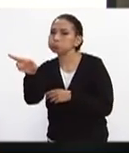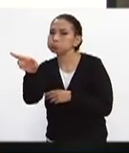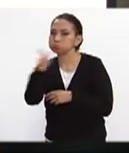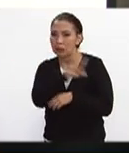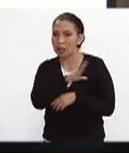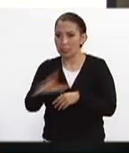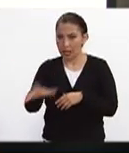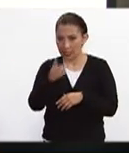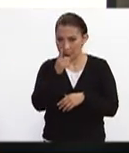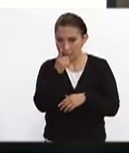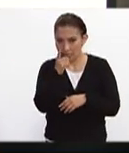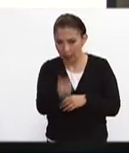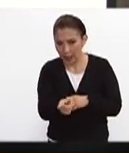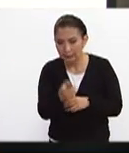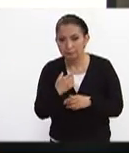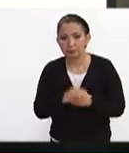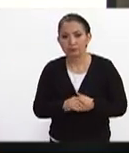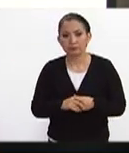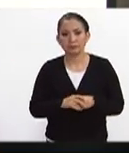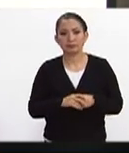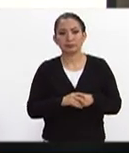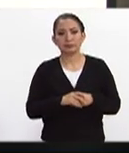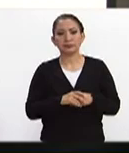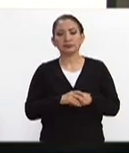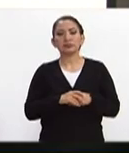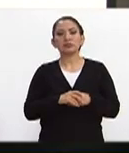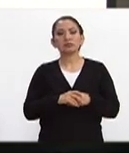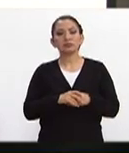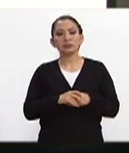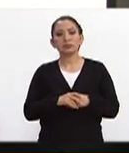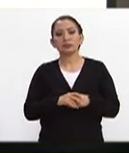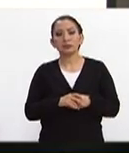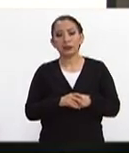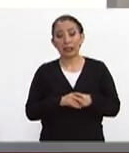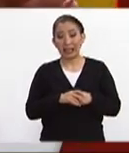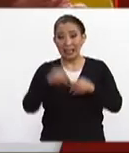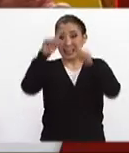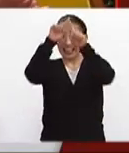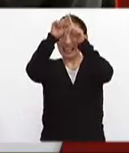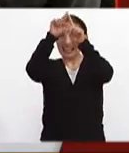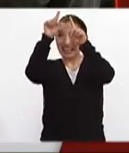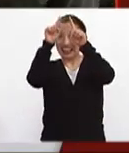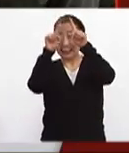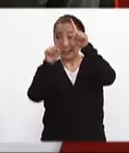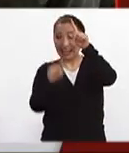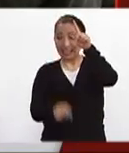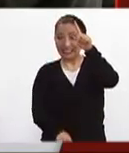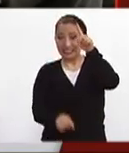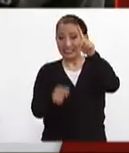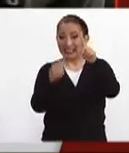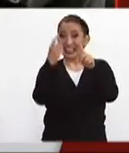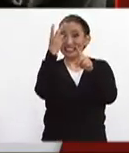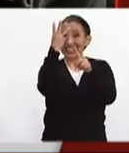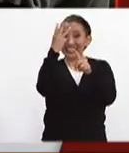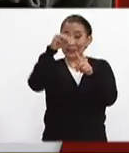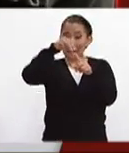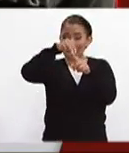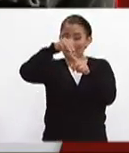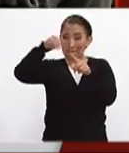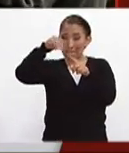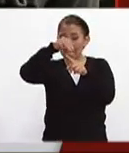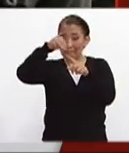manera general quiero comentarles que las grietas de menos de 3 milímetros